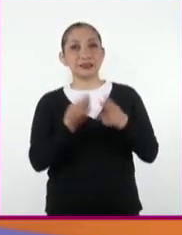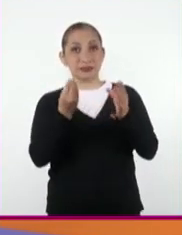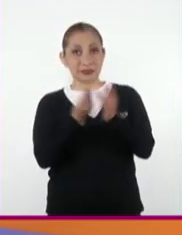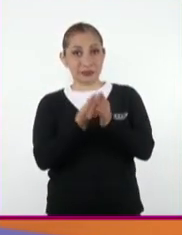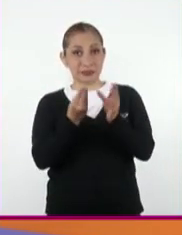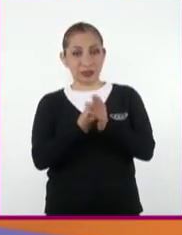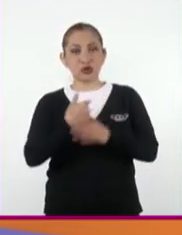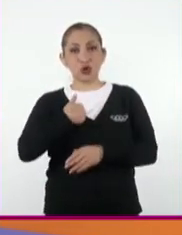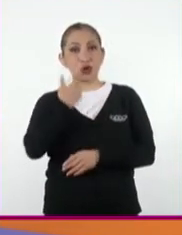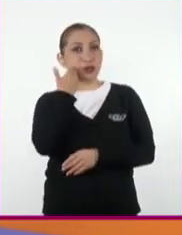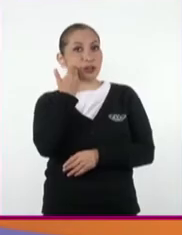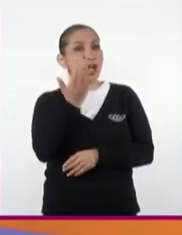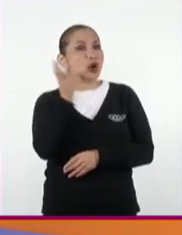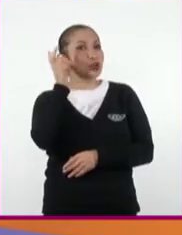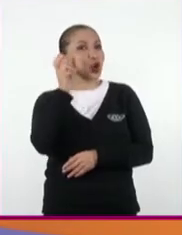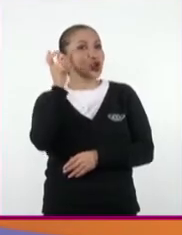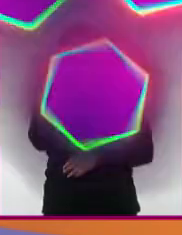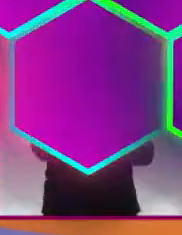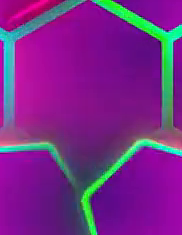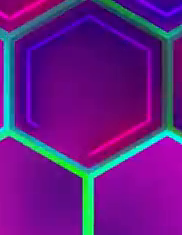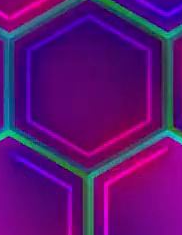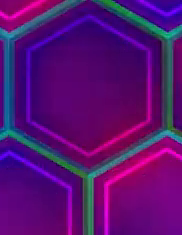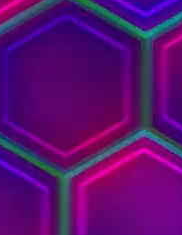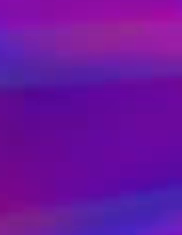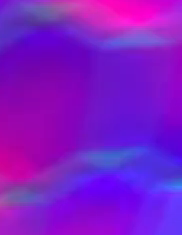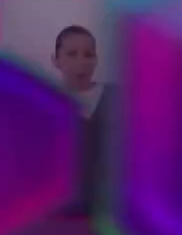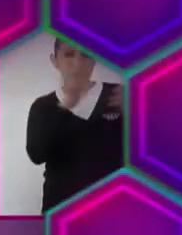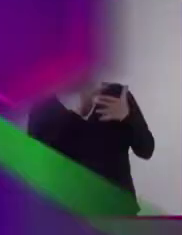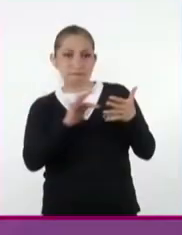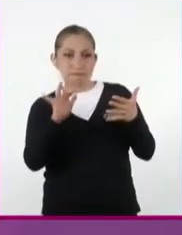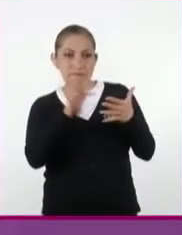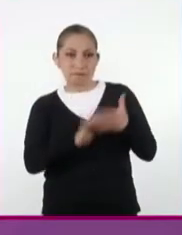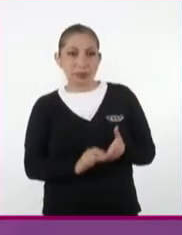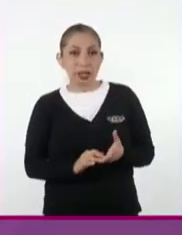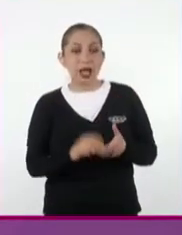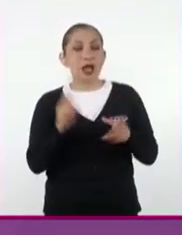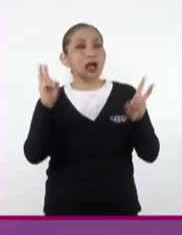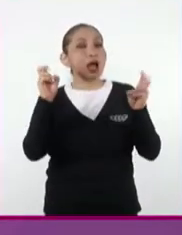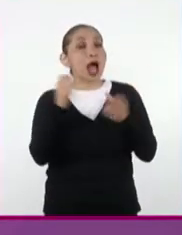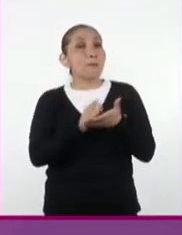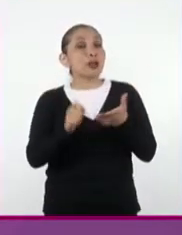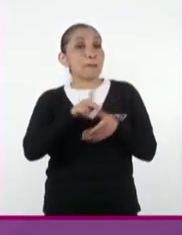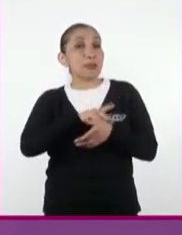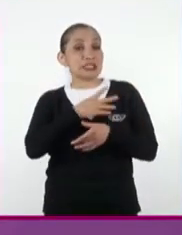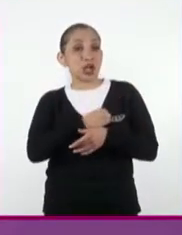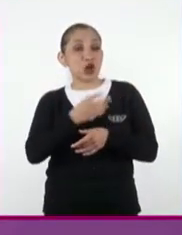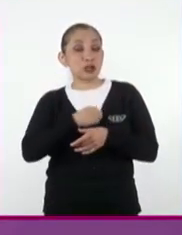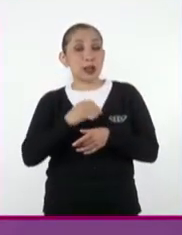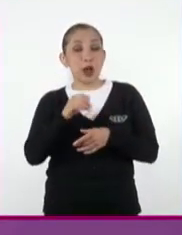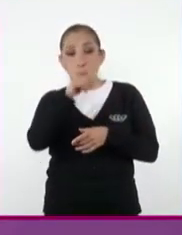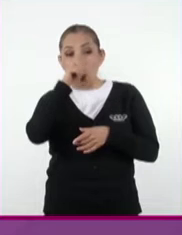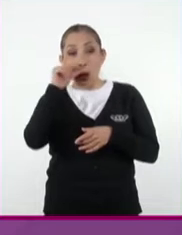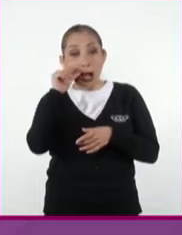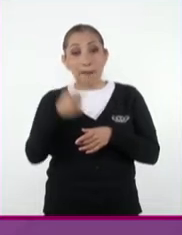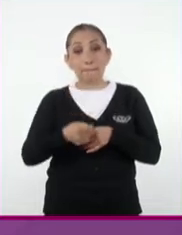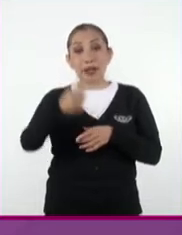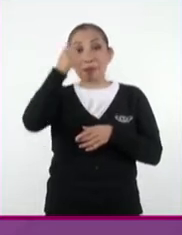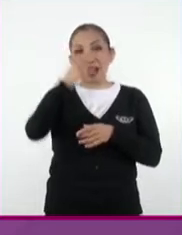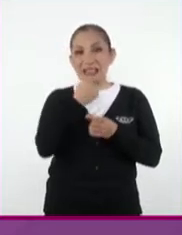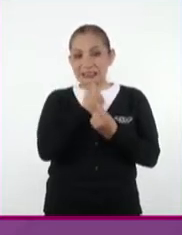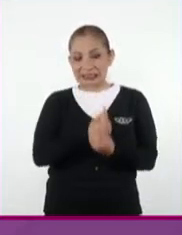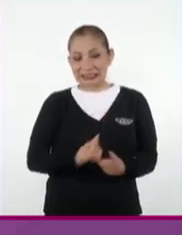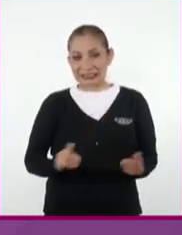sesión, me gustaría que escucharan el fragmento del siguiente texto. Apuntes para mis hijos Benito Juárez, la primera